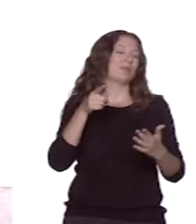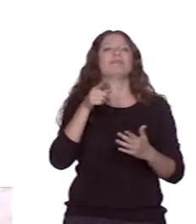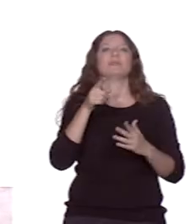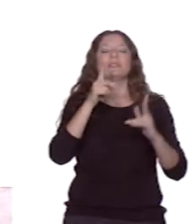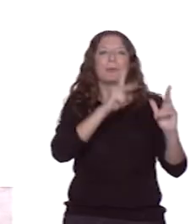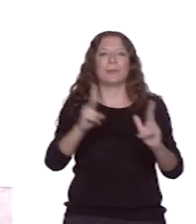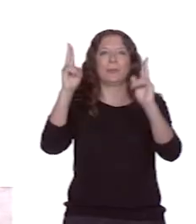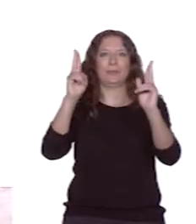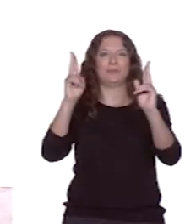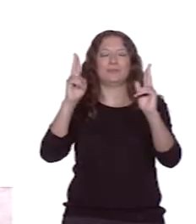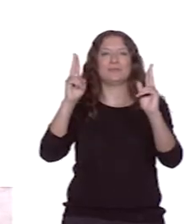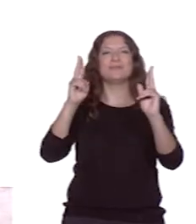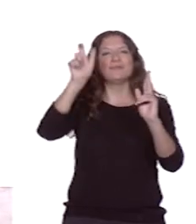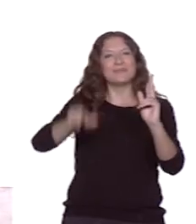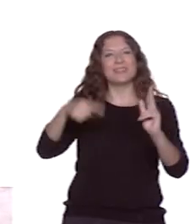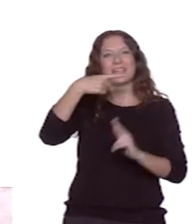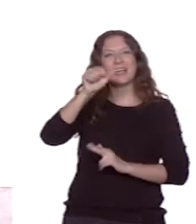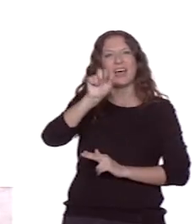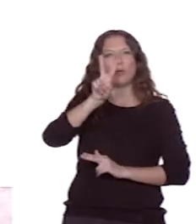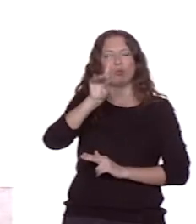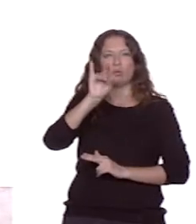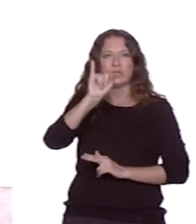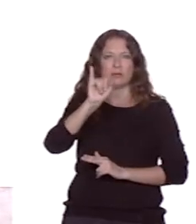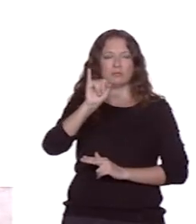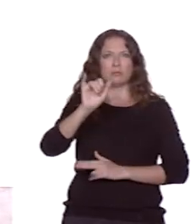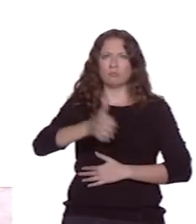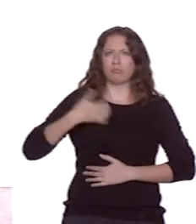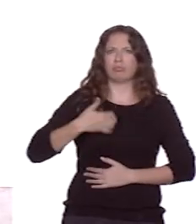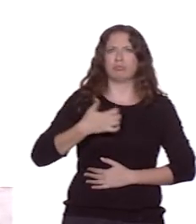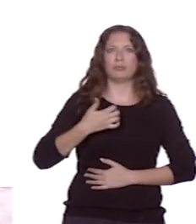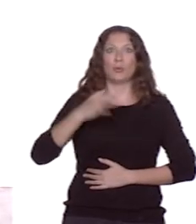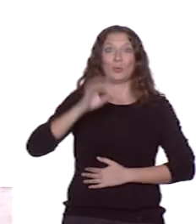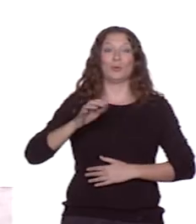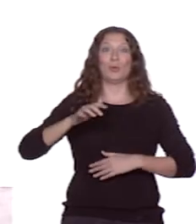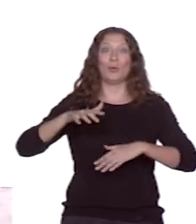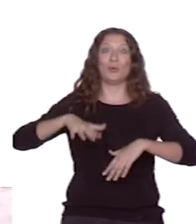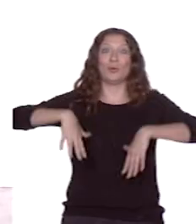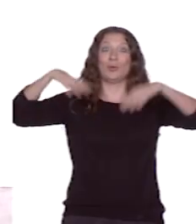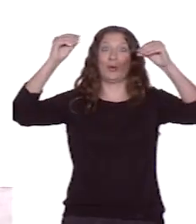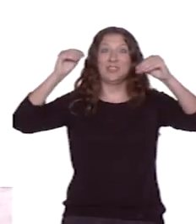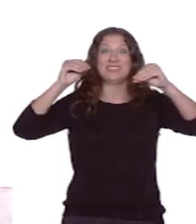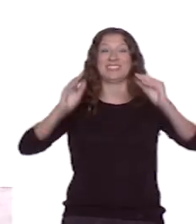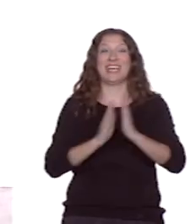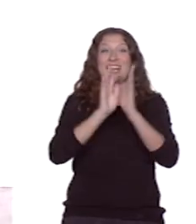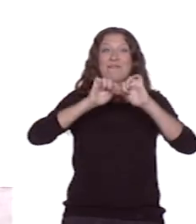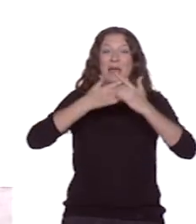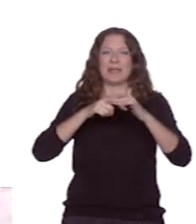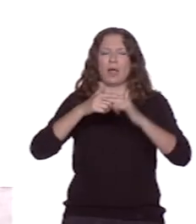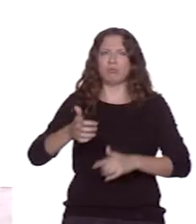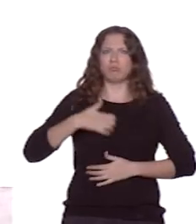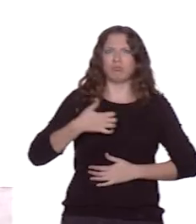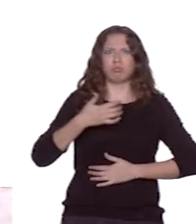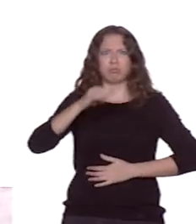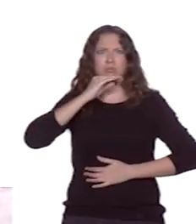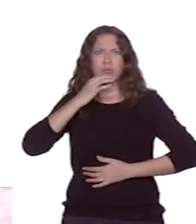en el que Antonio Baudí se enfada y protesta desde las torres de la Sagrada Familia porque un avión de la época pasa entre ellas haciendo